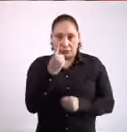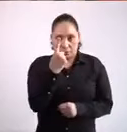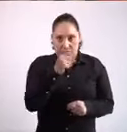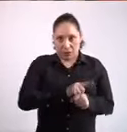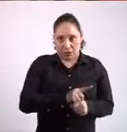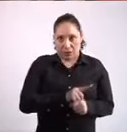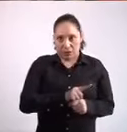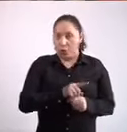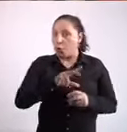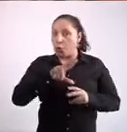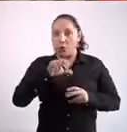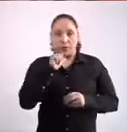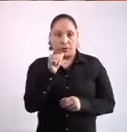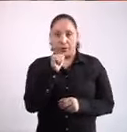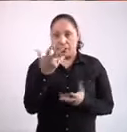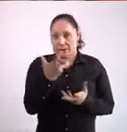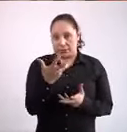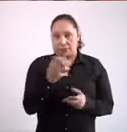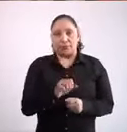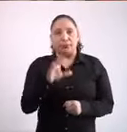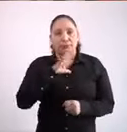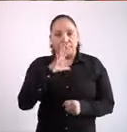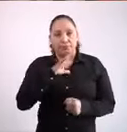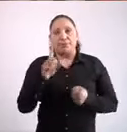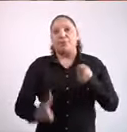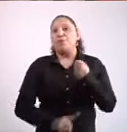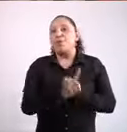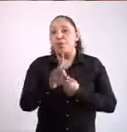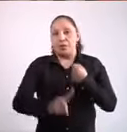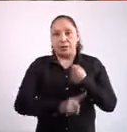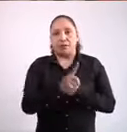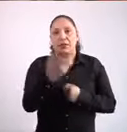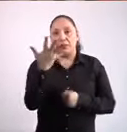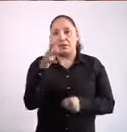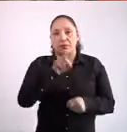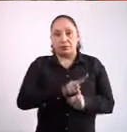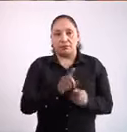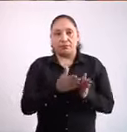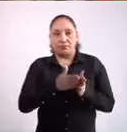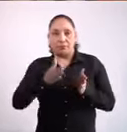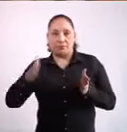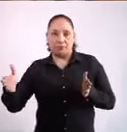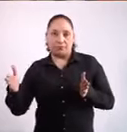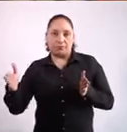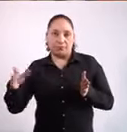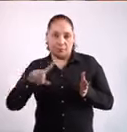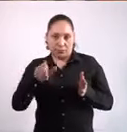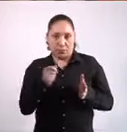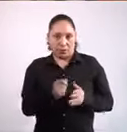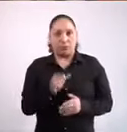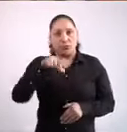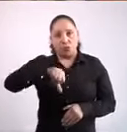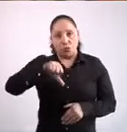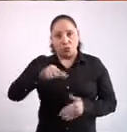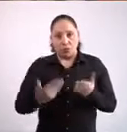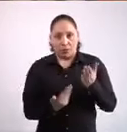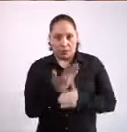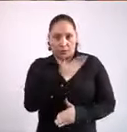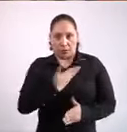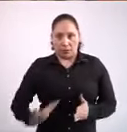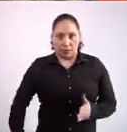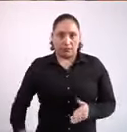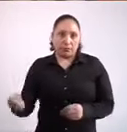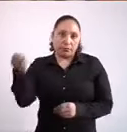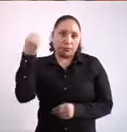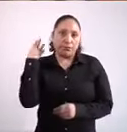día o que no se toman tienen consecuencias 10 días después. Hoy en la conferencia matutina